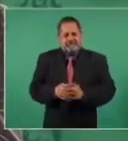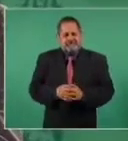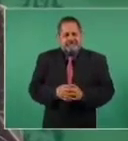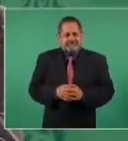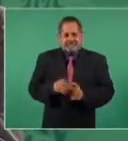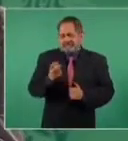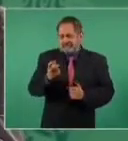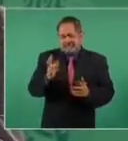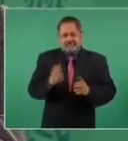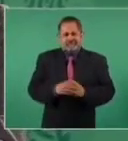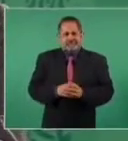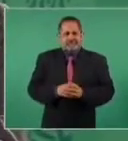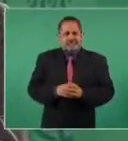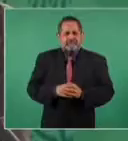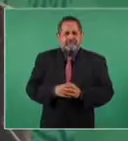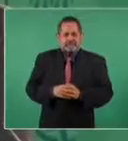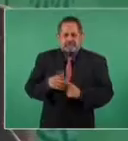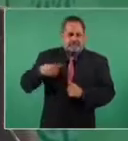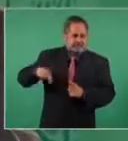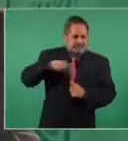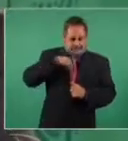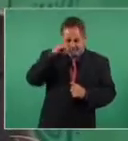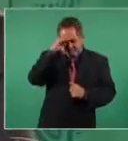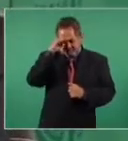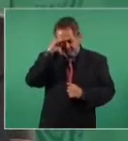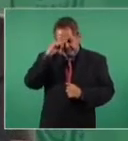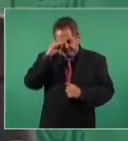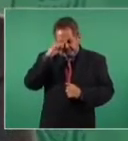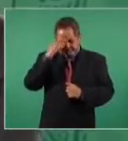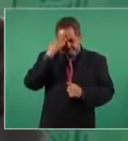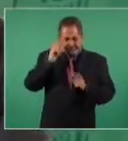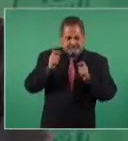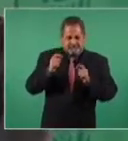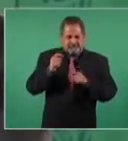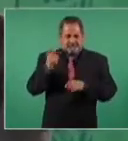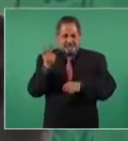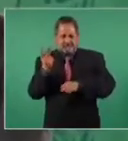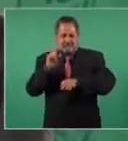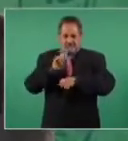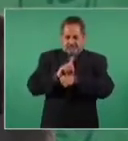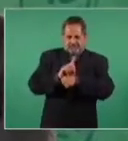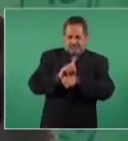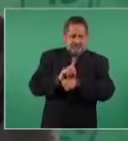Por eso, sabiamente, son dos días,